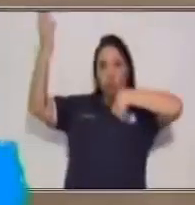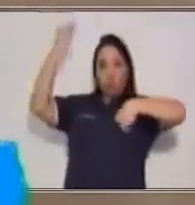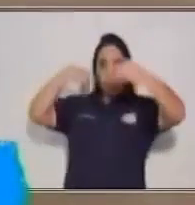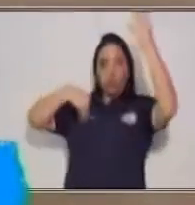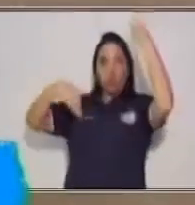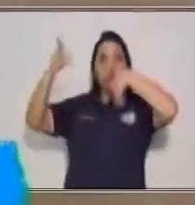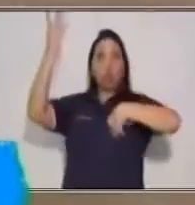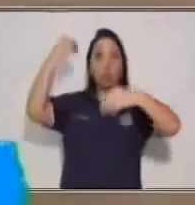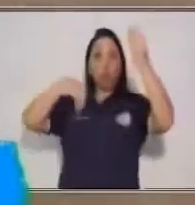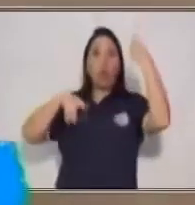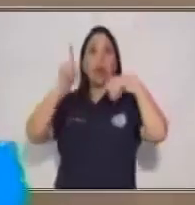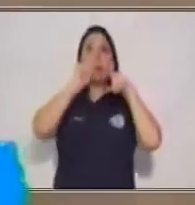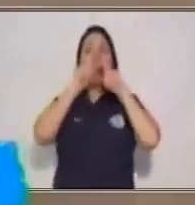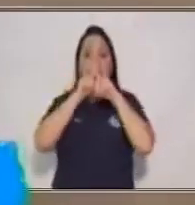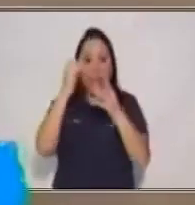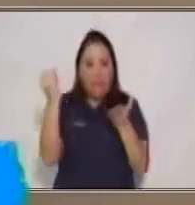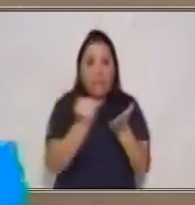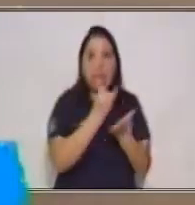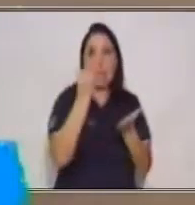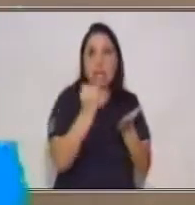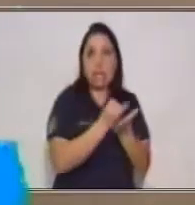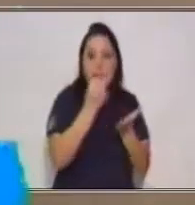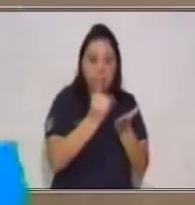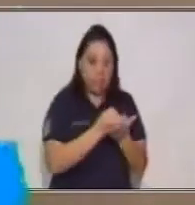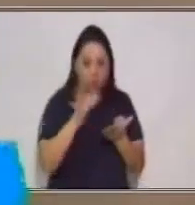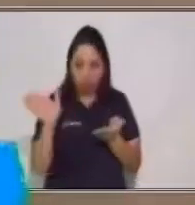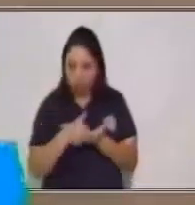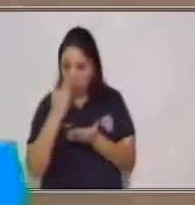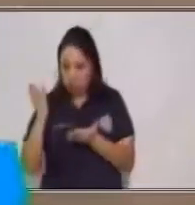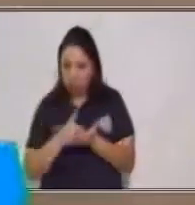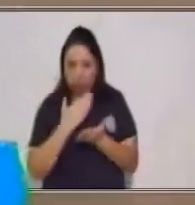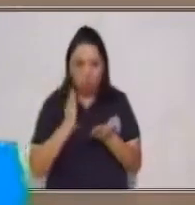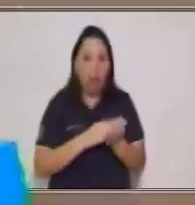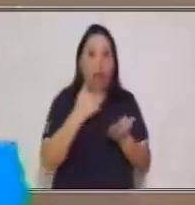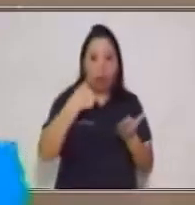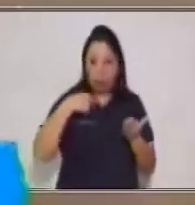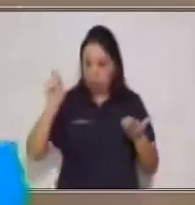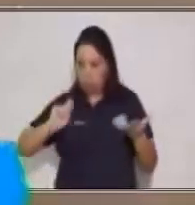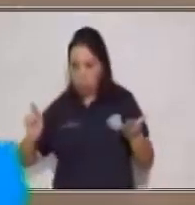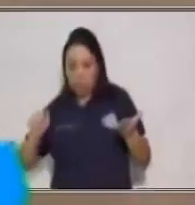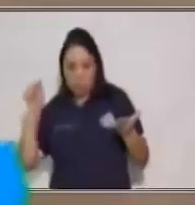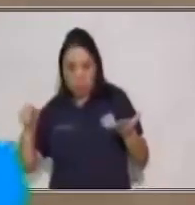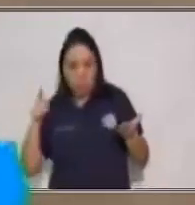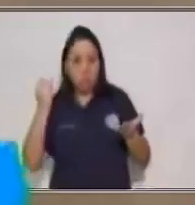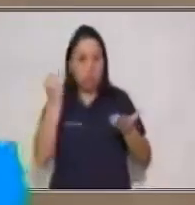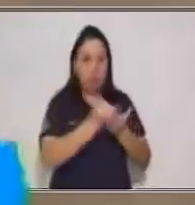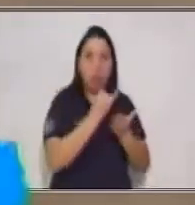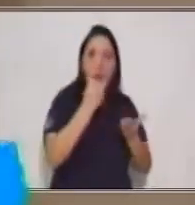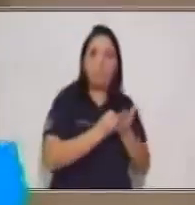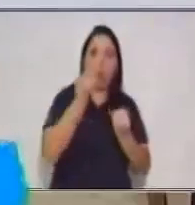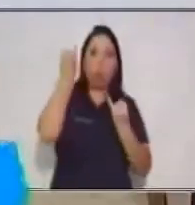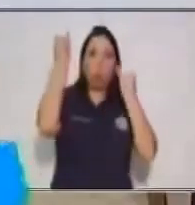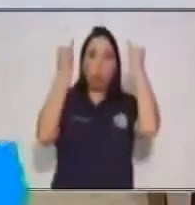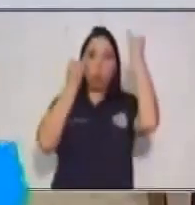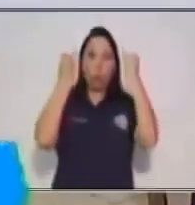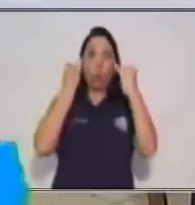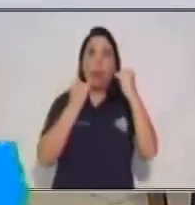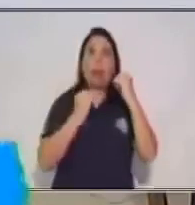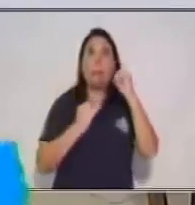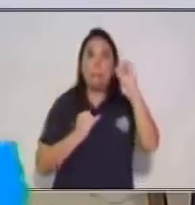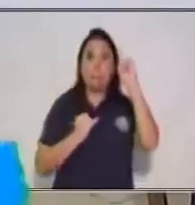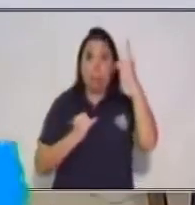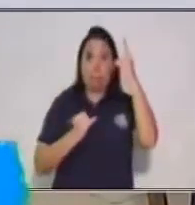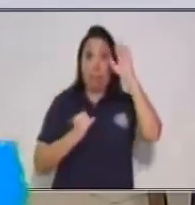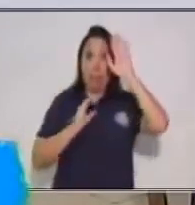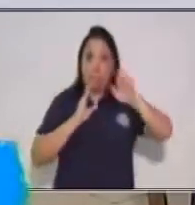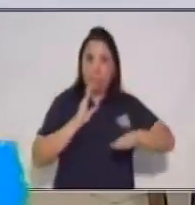necesaria. Ya sea de fuentes confiables, como lo indicamos en los textos expositivos. Y adecuar. ¿A